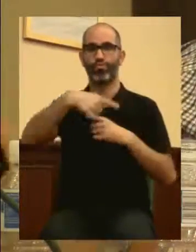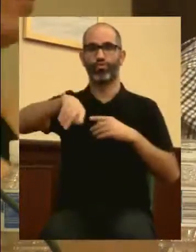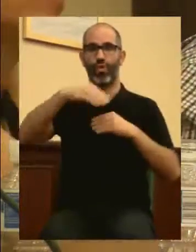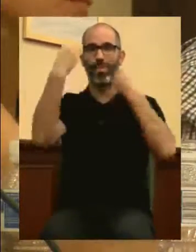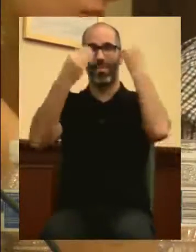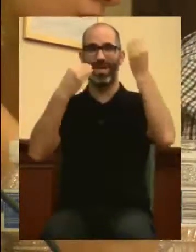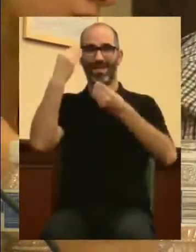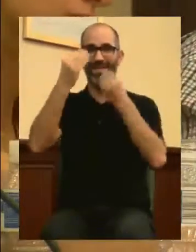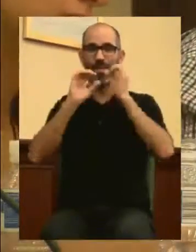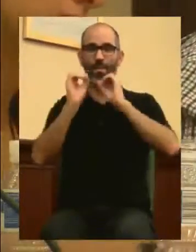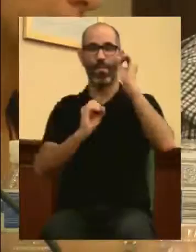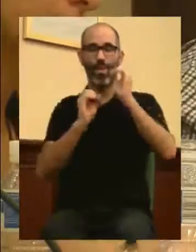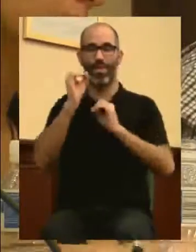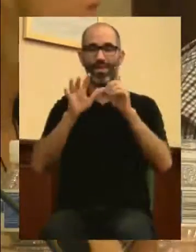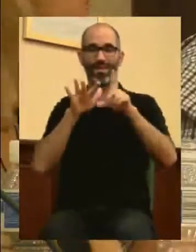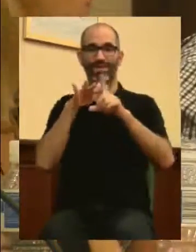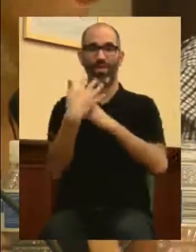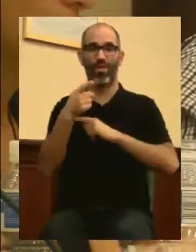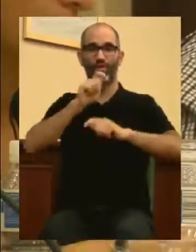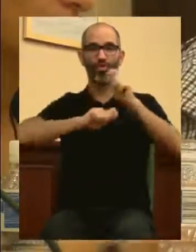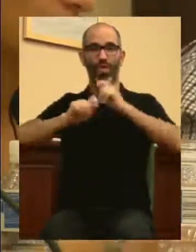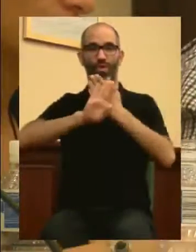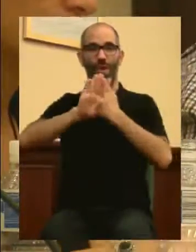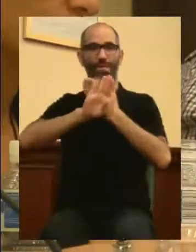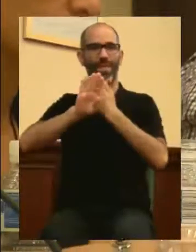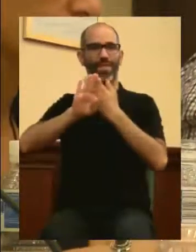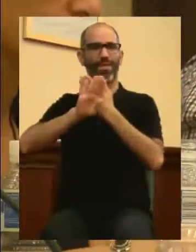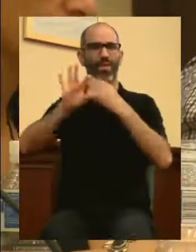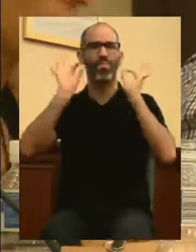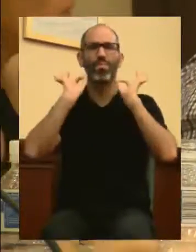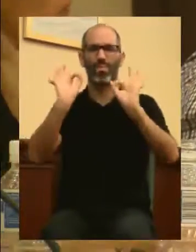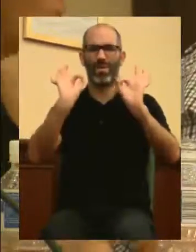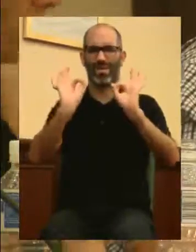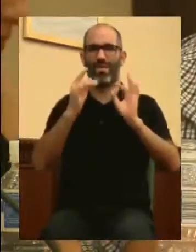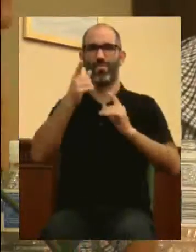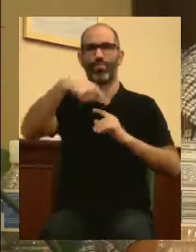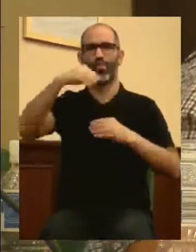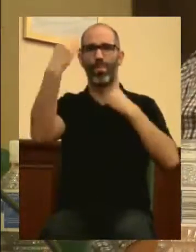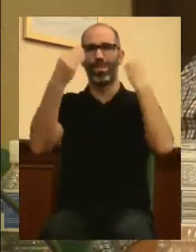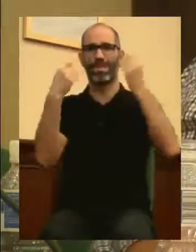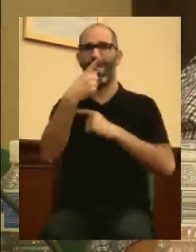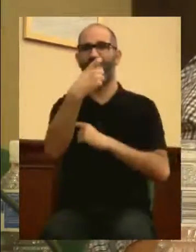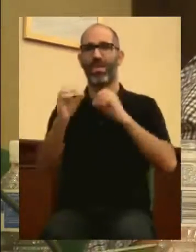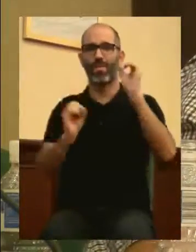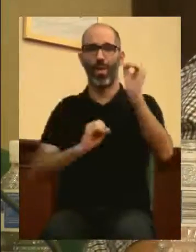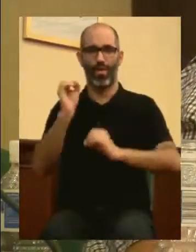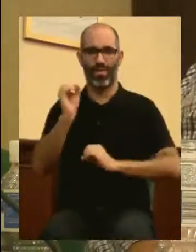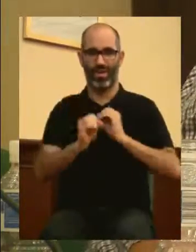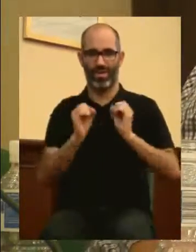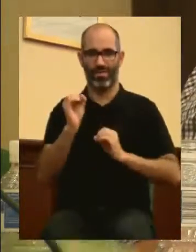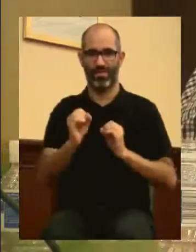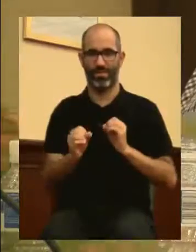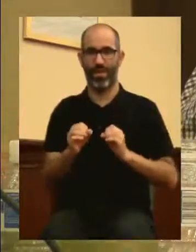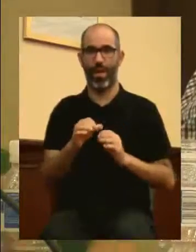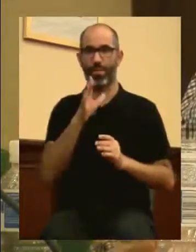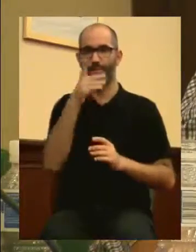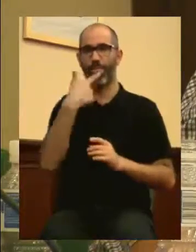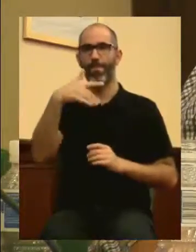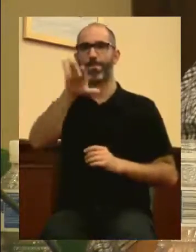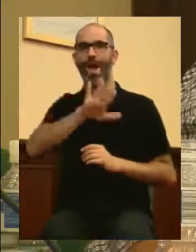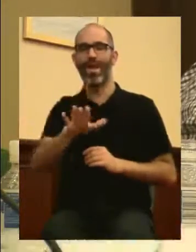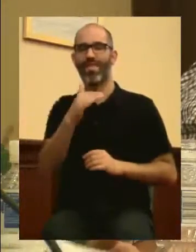en el caso de las asociaciones de vecinos, única y exclusivamente, era el 100%. Esto puede parecer